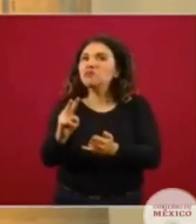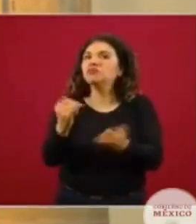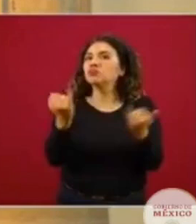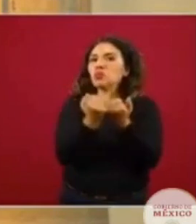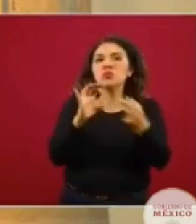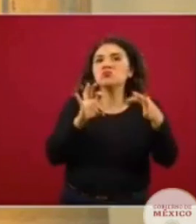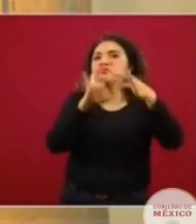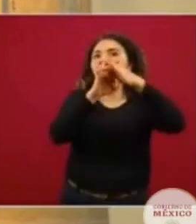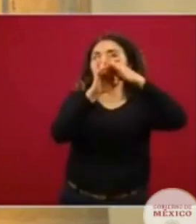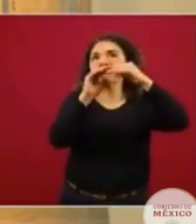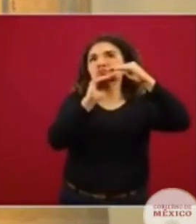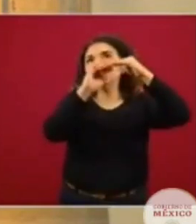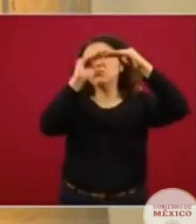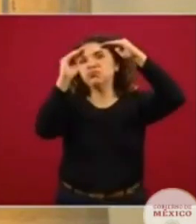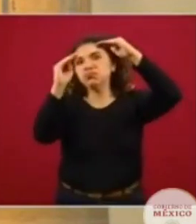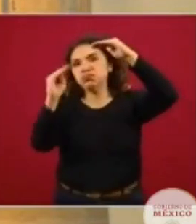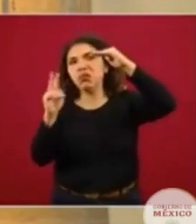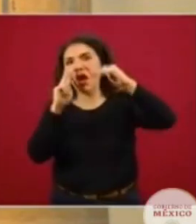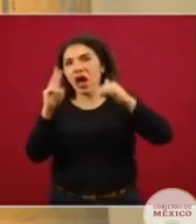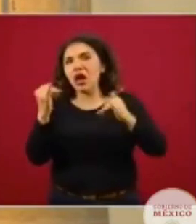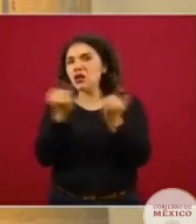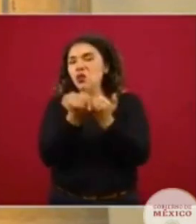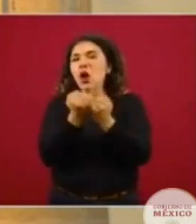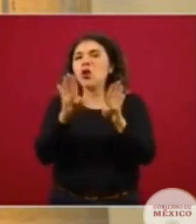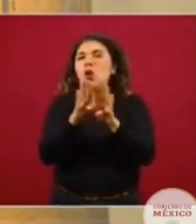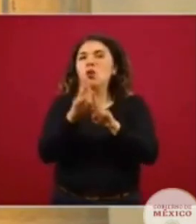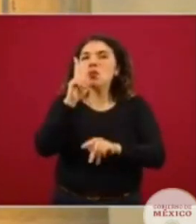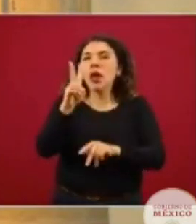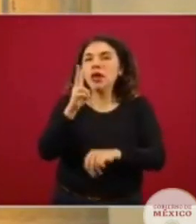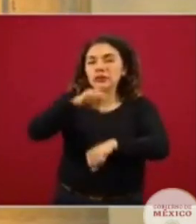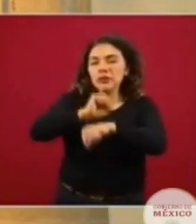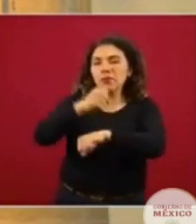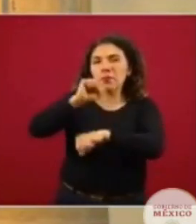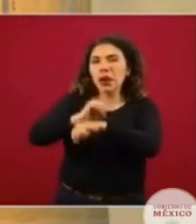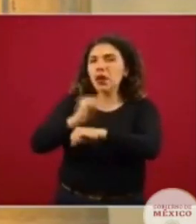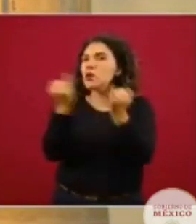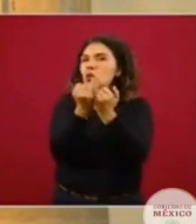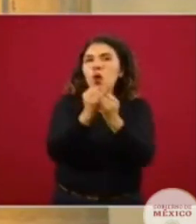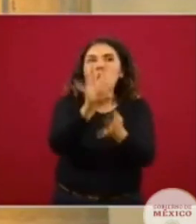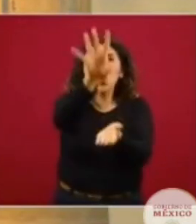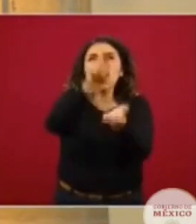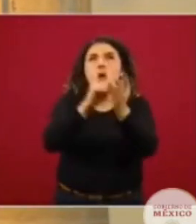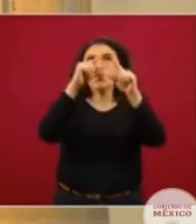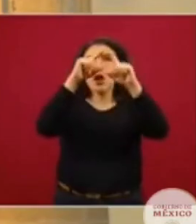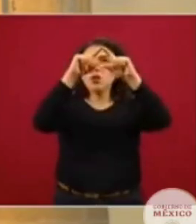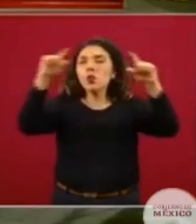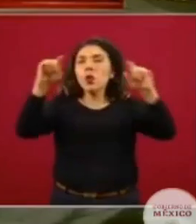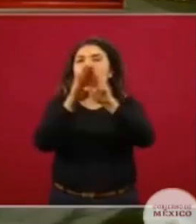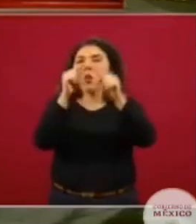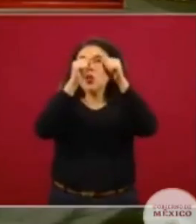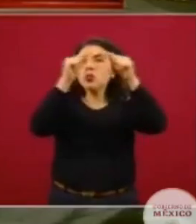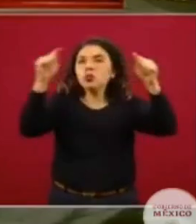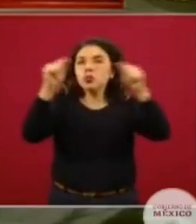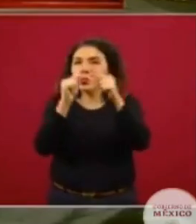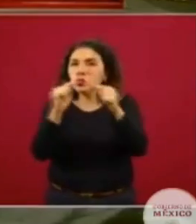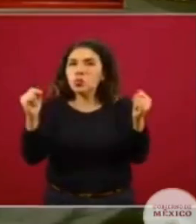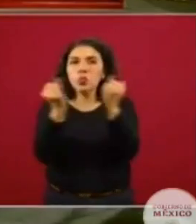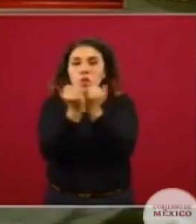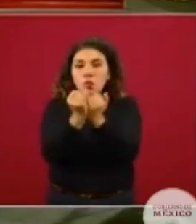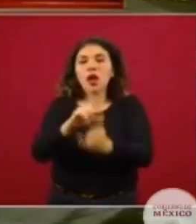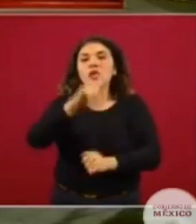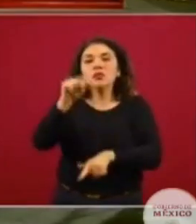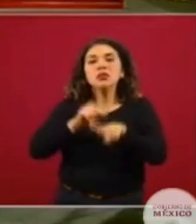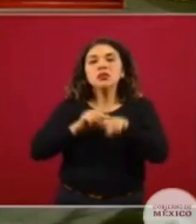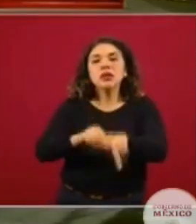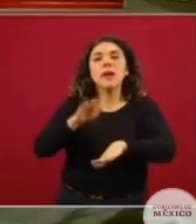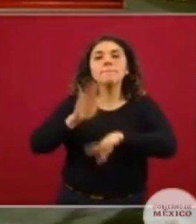ascendente, inclusive reflejando en las últimas semanas la meseta que veíamos en los casos recuperados y continúa